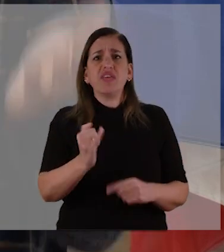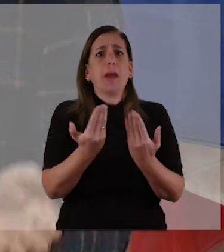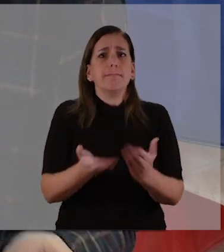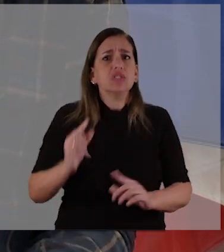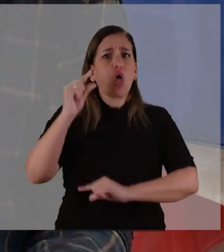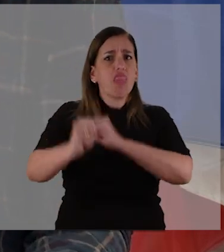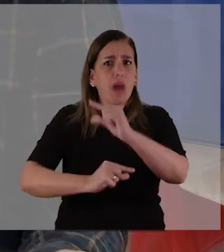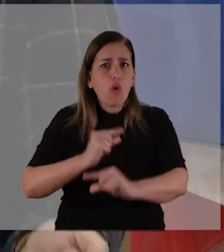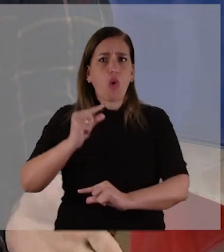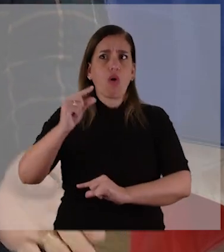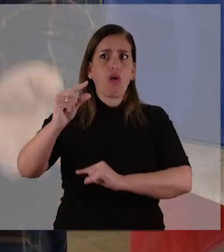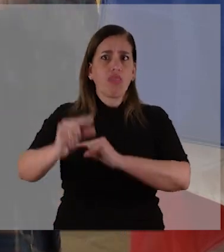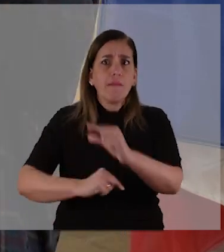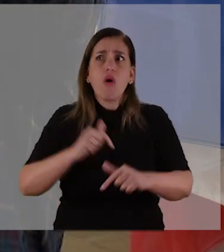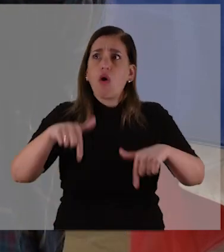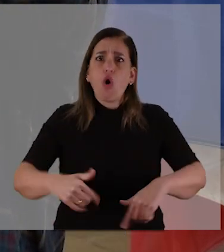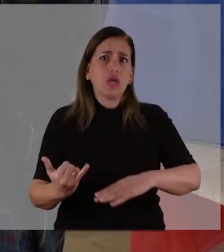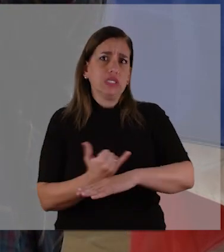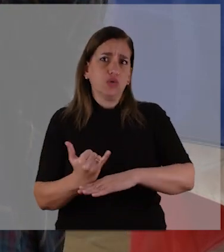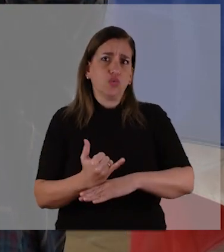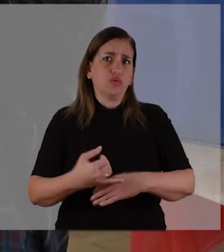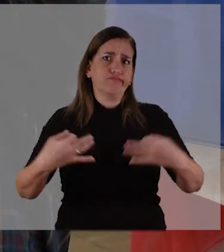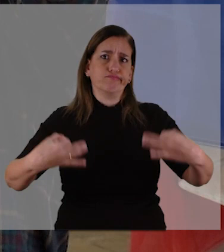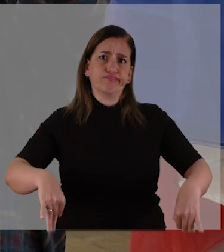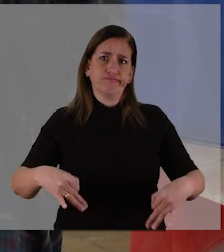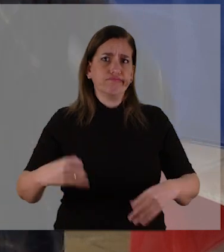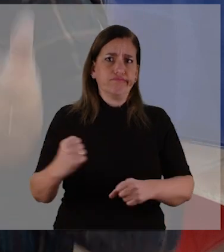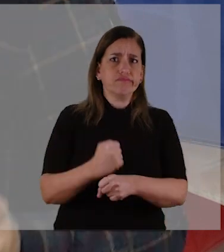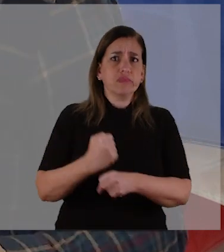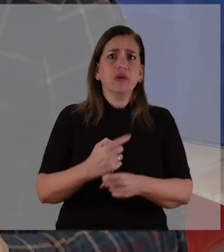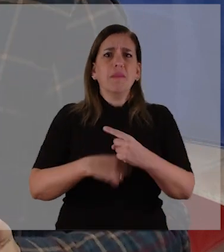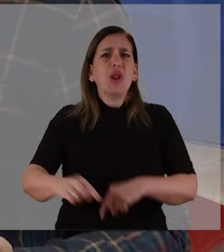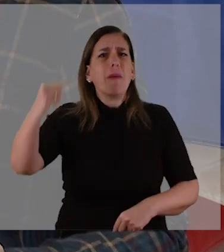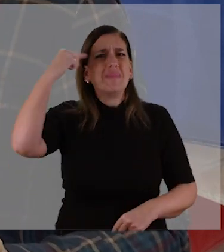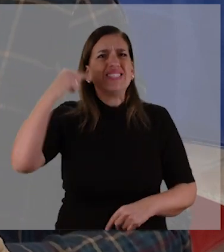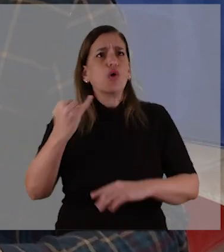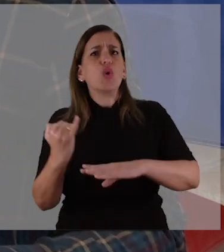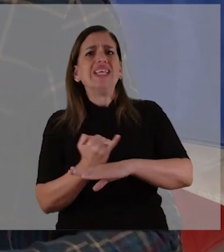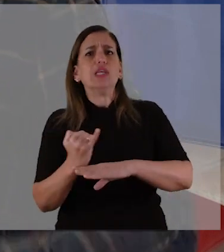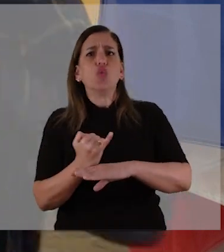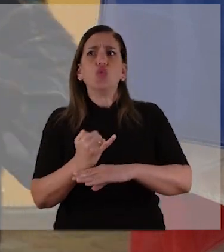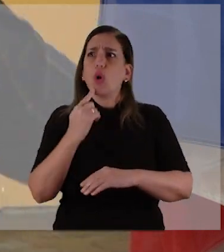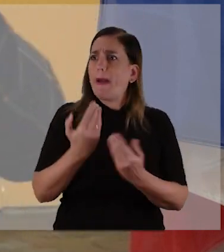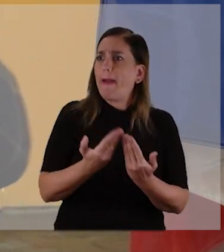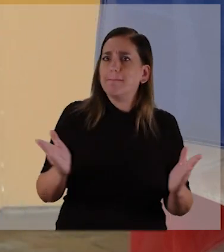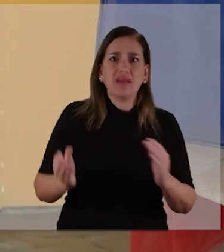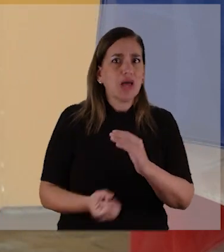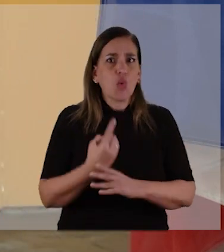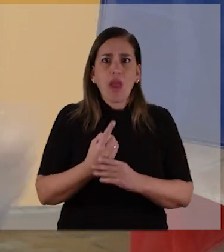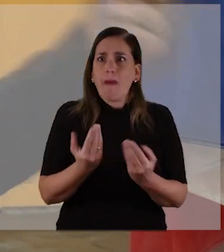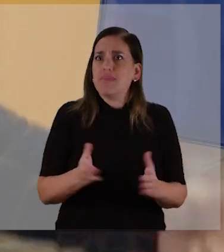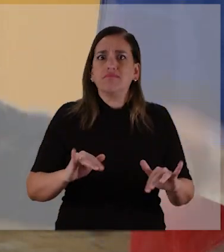arrancó corriendo, ahora ha arrancado el paso, el trote, y después salió corriendo y tenemos hoy un instituto con esa madurez. O sea, pensar que un